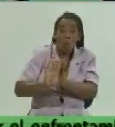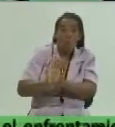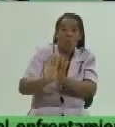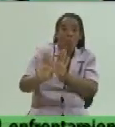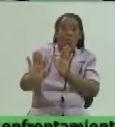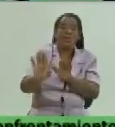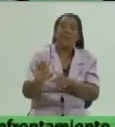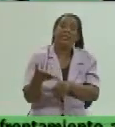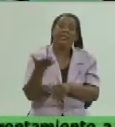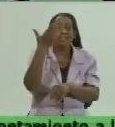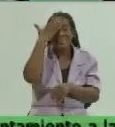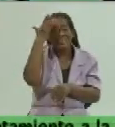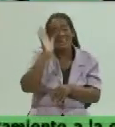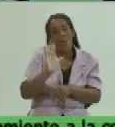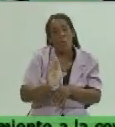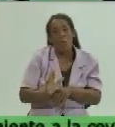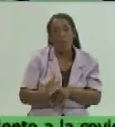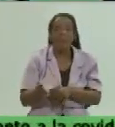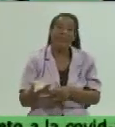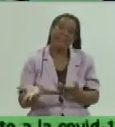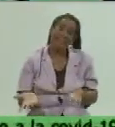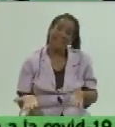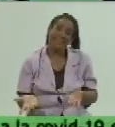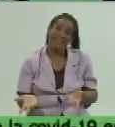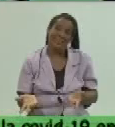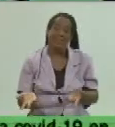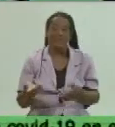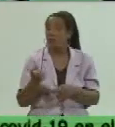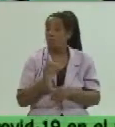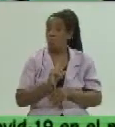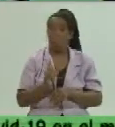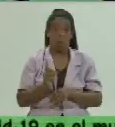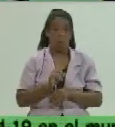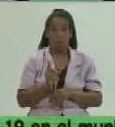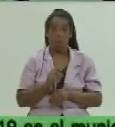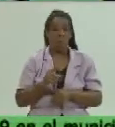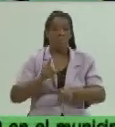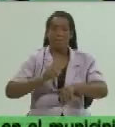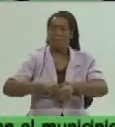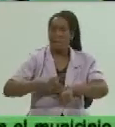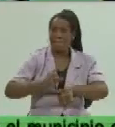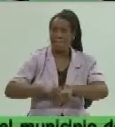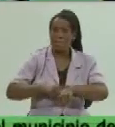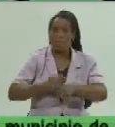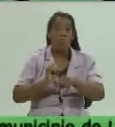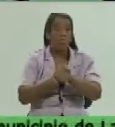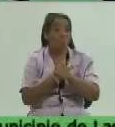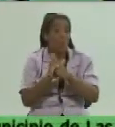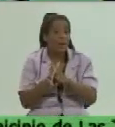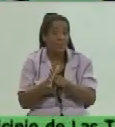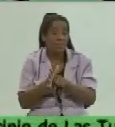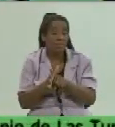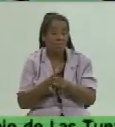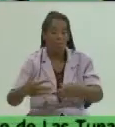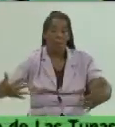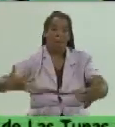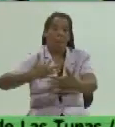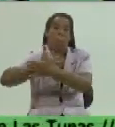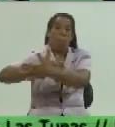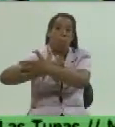saludo que siempre ha sido lo que caracteriza cubano en otros tiempos hoy no es tiempo en tiempo de COVID no es el momento de abrazarnos